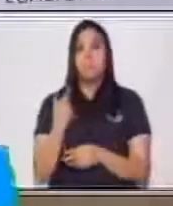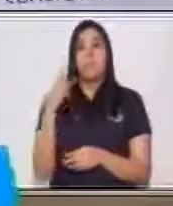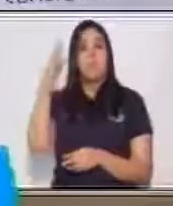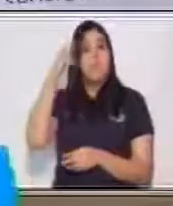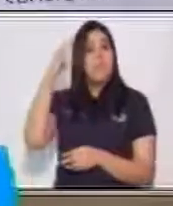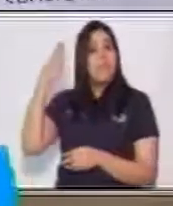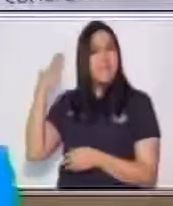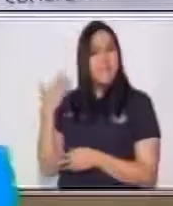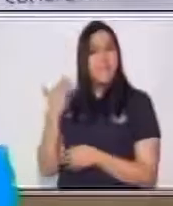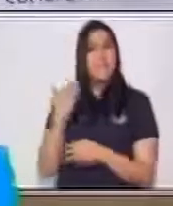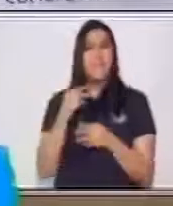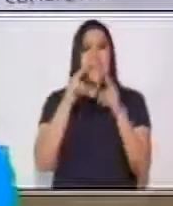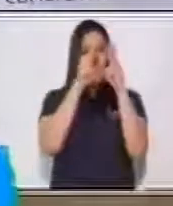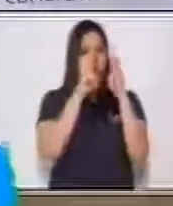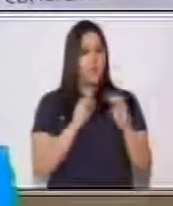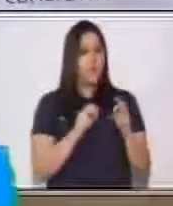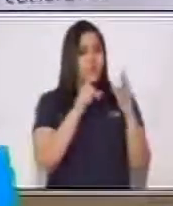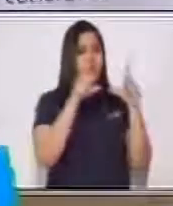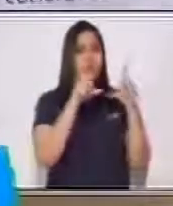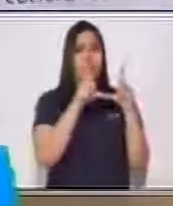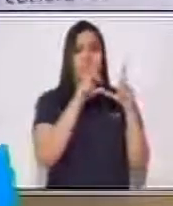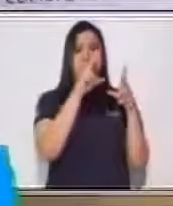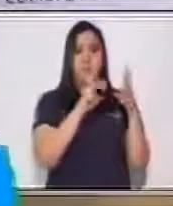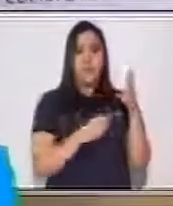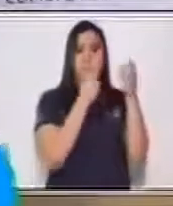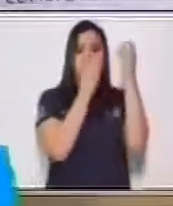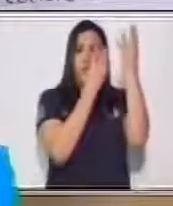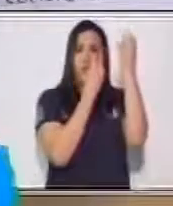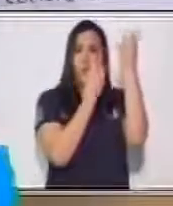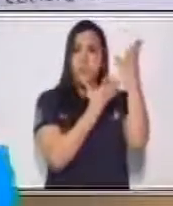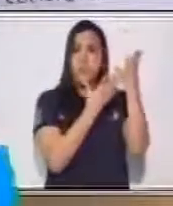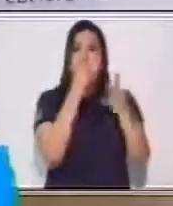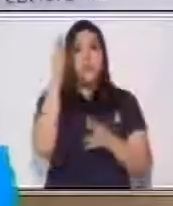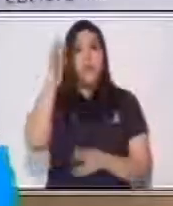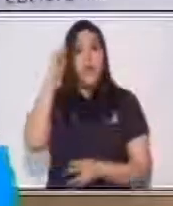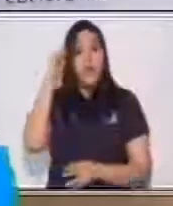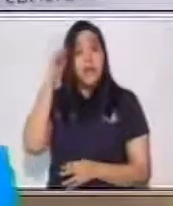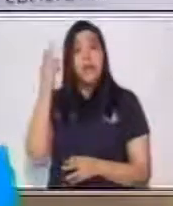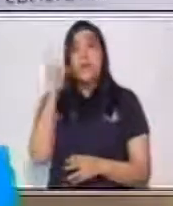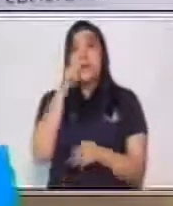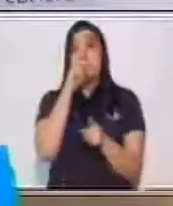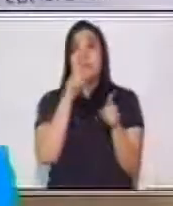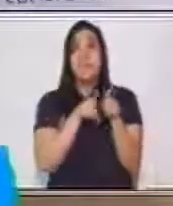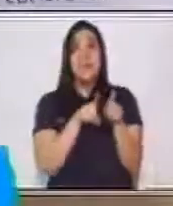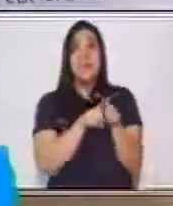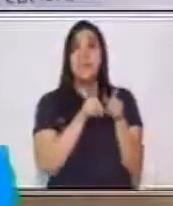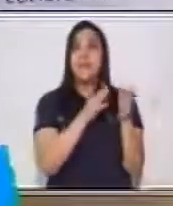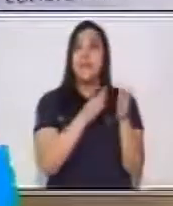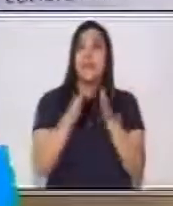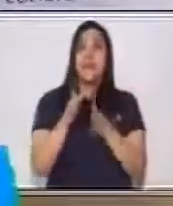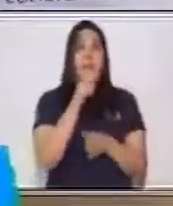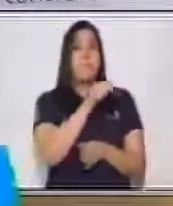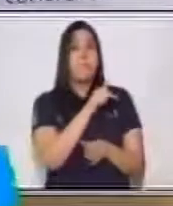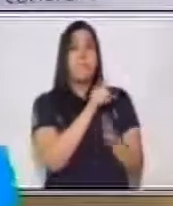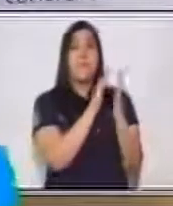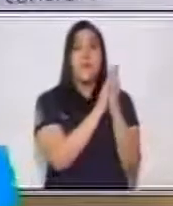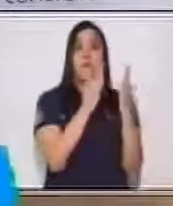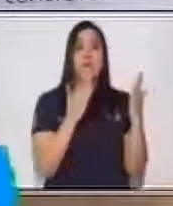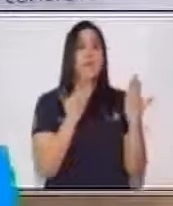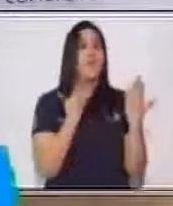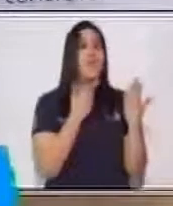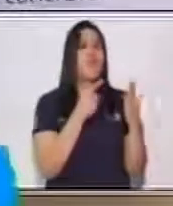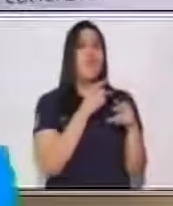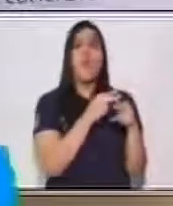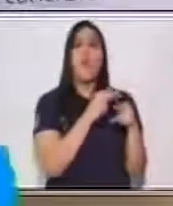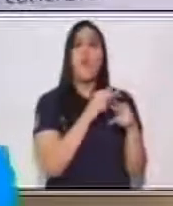textos informativos, vamos a recordar también qué parte de estos son los folletos,